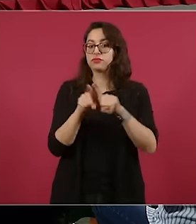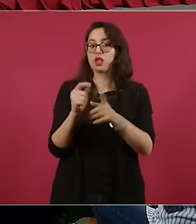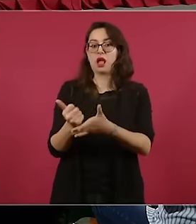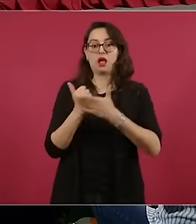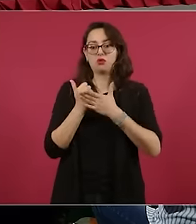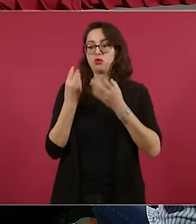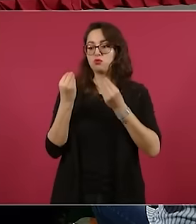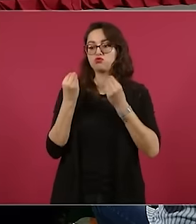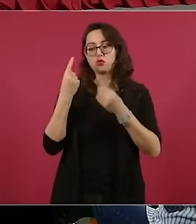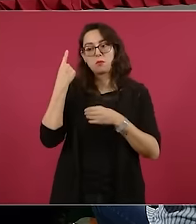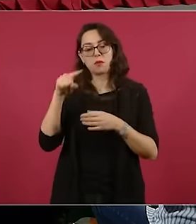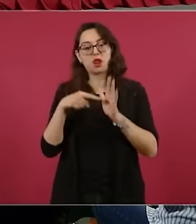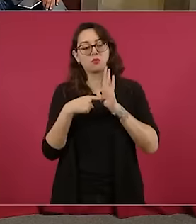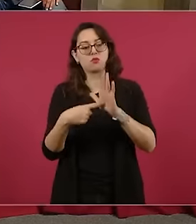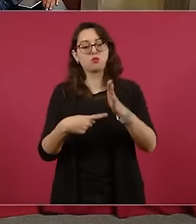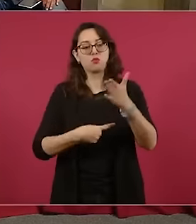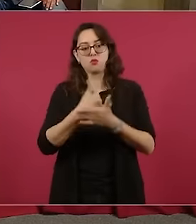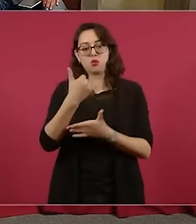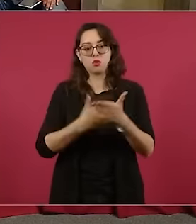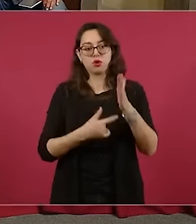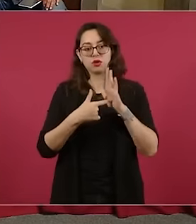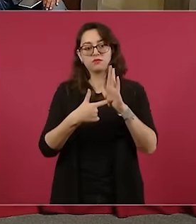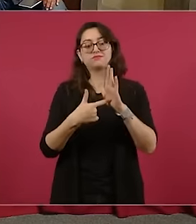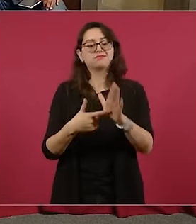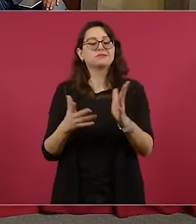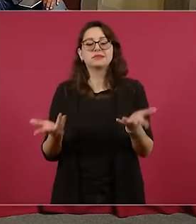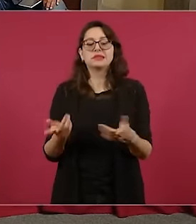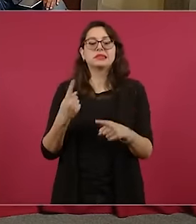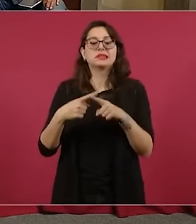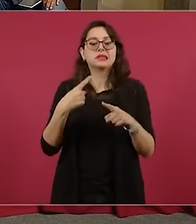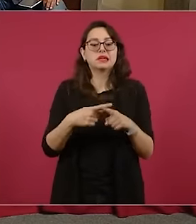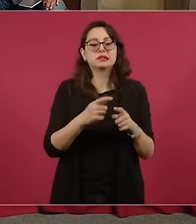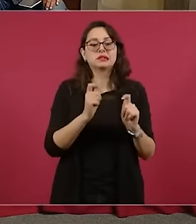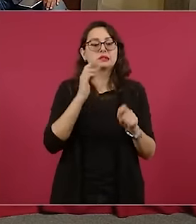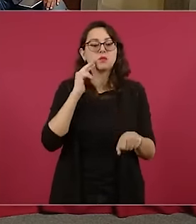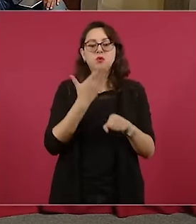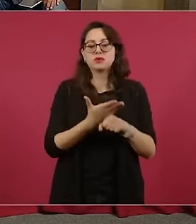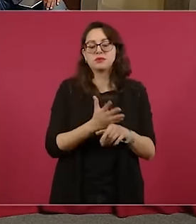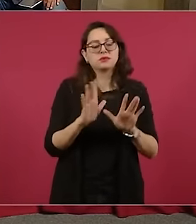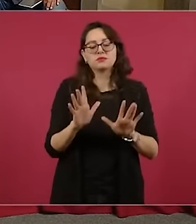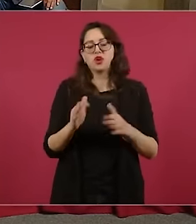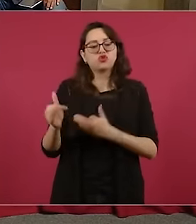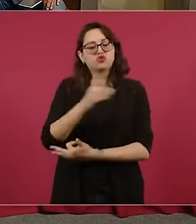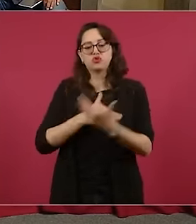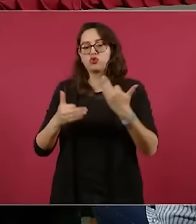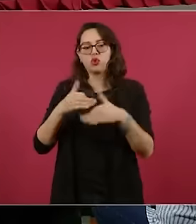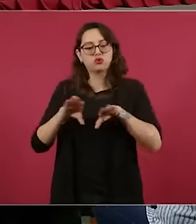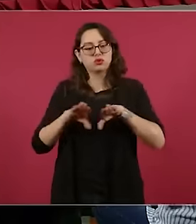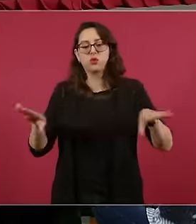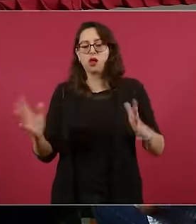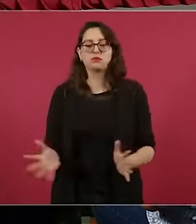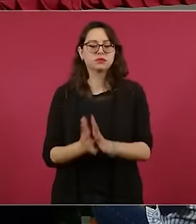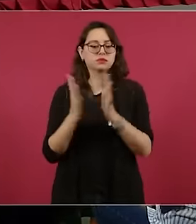mucho en todos estos proyectos, por eso no mencioné encargados, es un grupo en el que todos estamos participando. Sería todo, señor